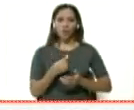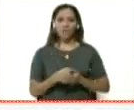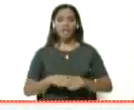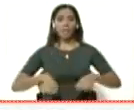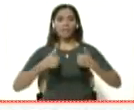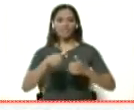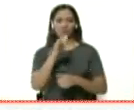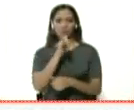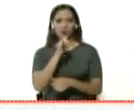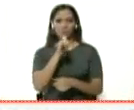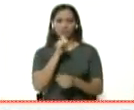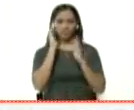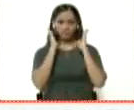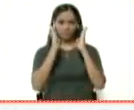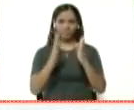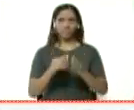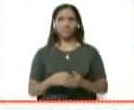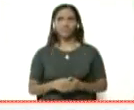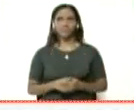más información. Atentos.